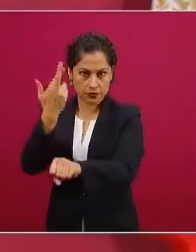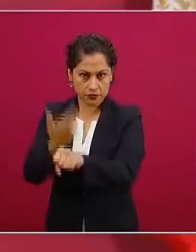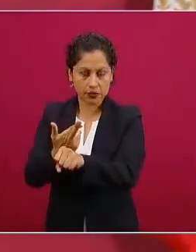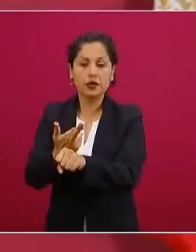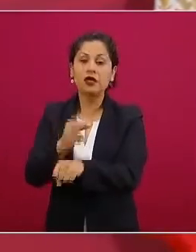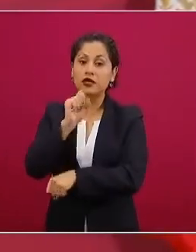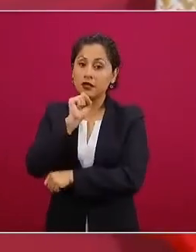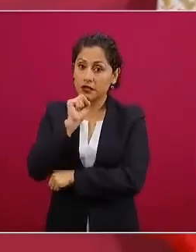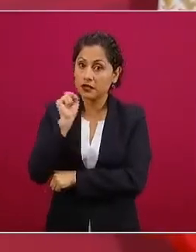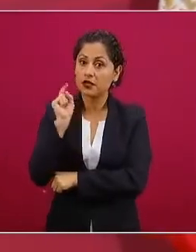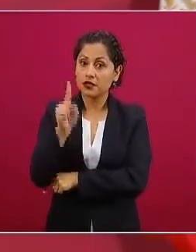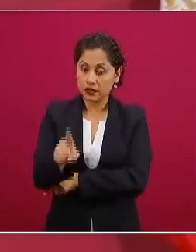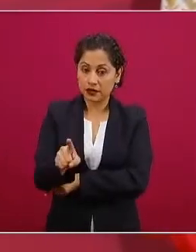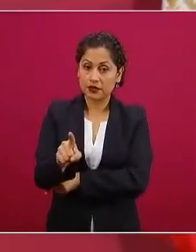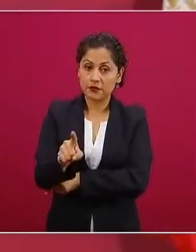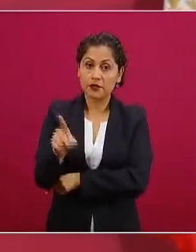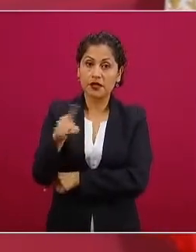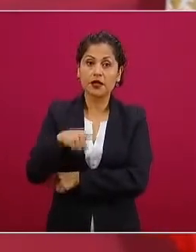Pública.